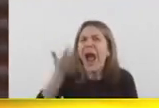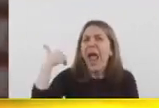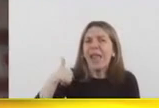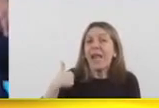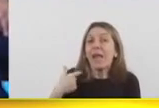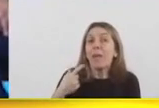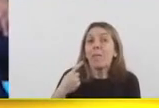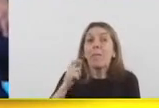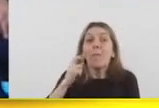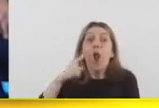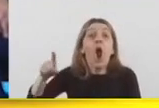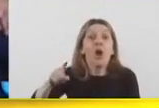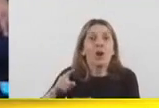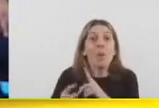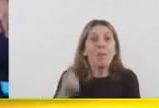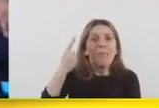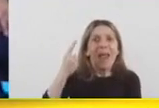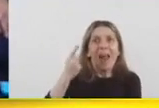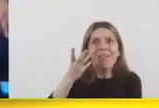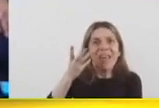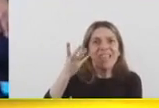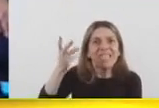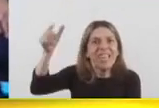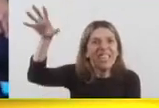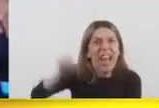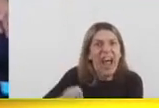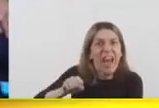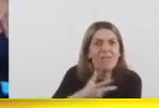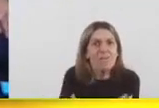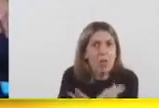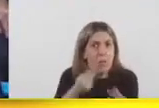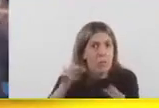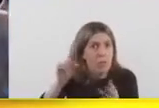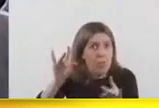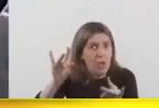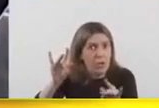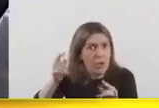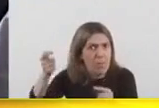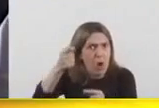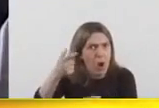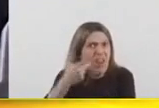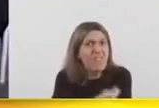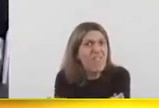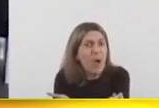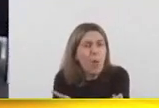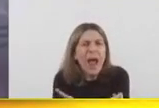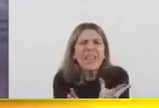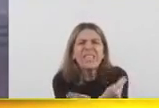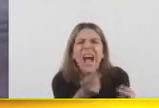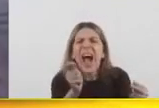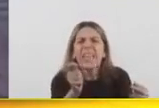vacunas, y era difícil conseguir vacunas porque faltaban en el mundo, esas primeras vacunas fueron para los adultos mayores,